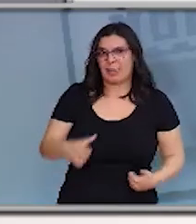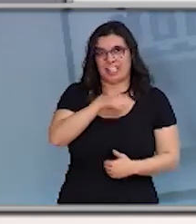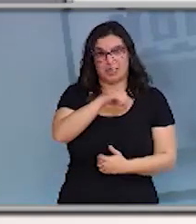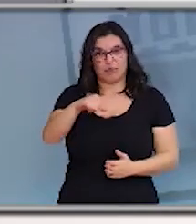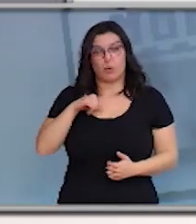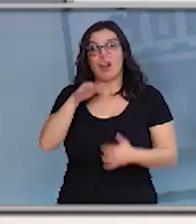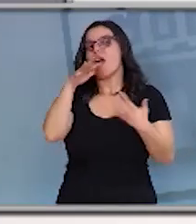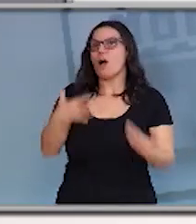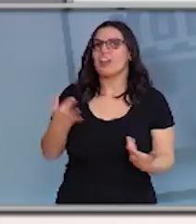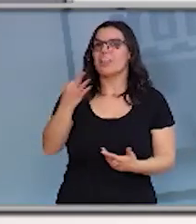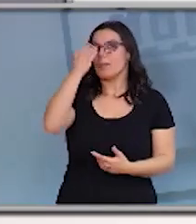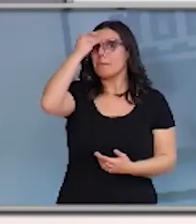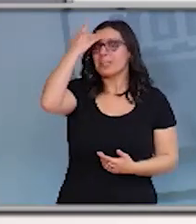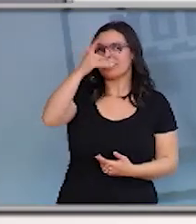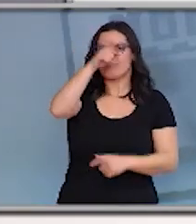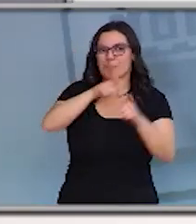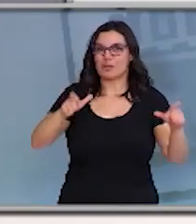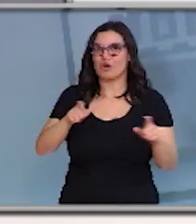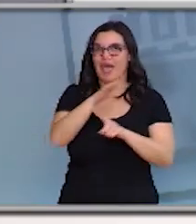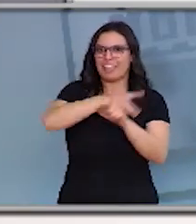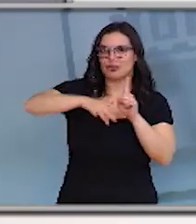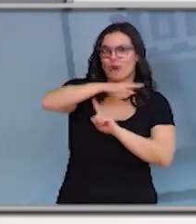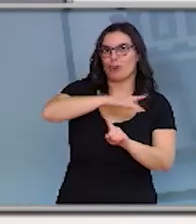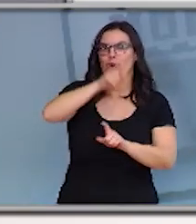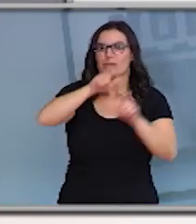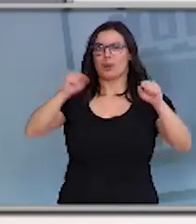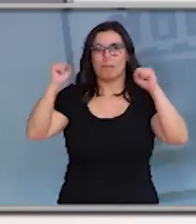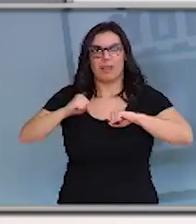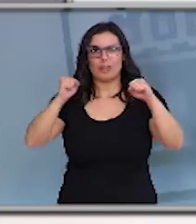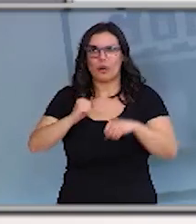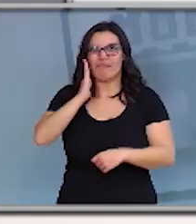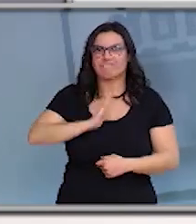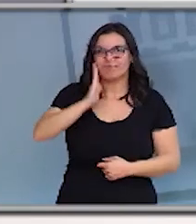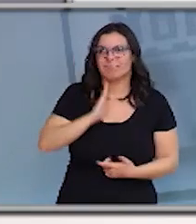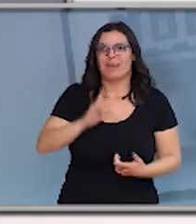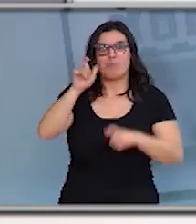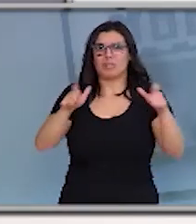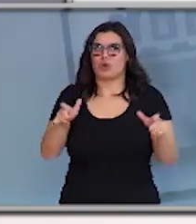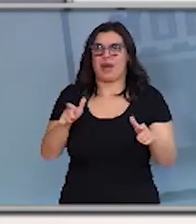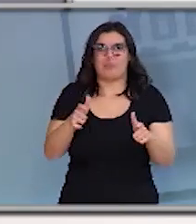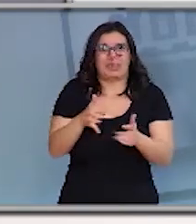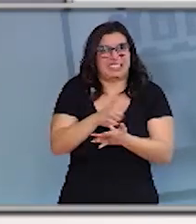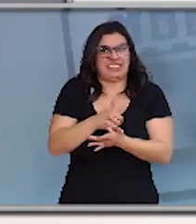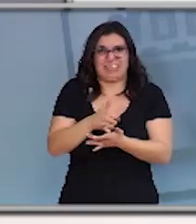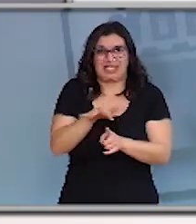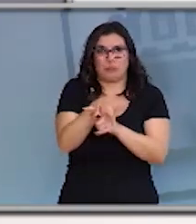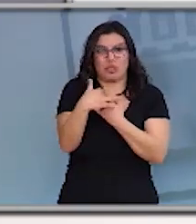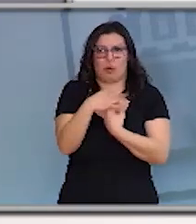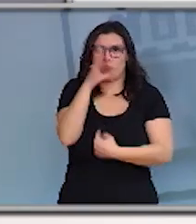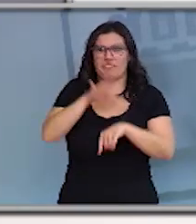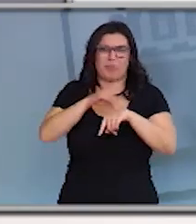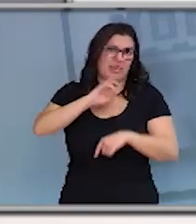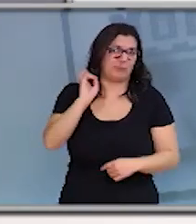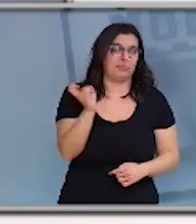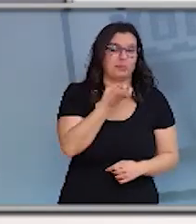pensemos en nuestros seres queridos en las personas mayores en las personas más frágiles que tienen distintas